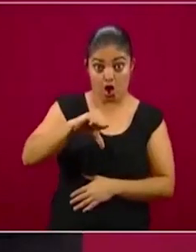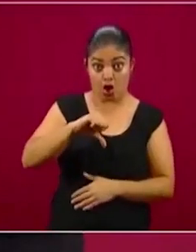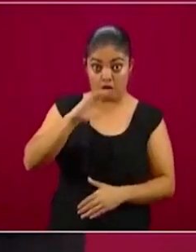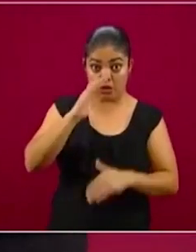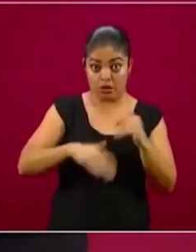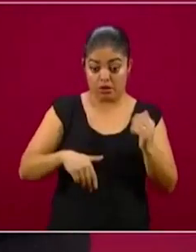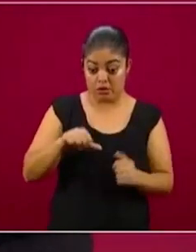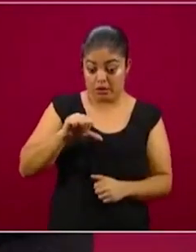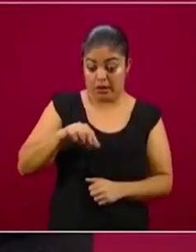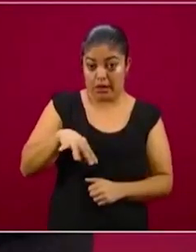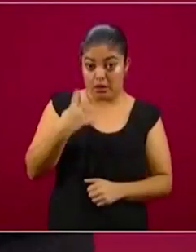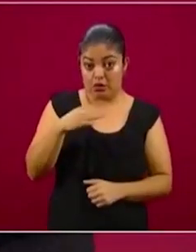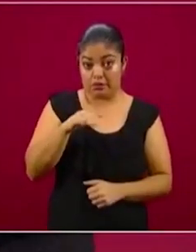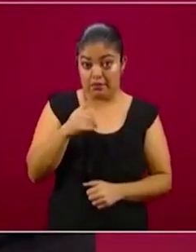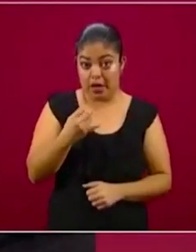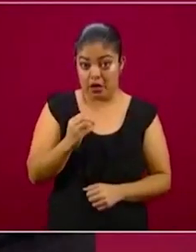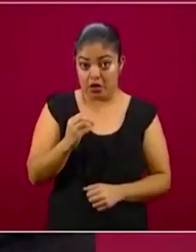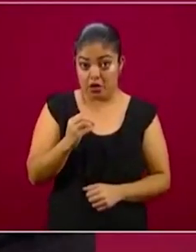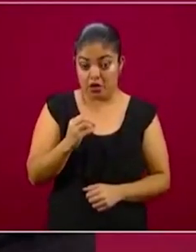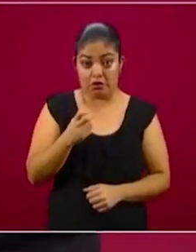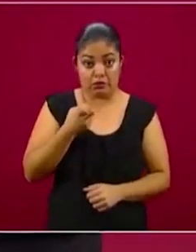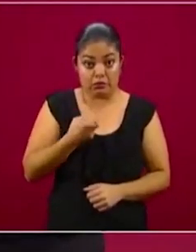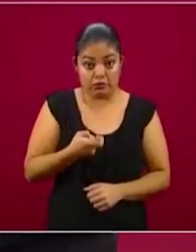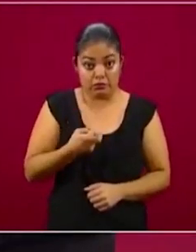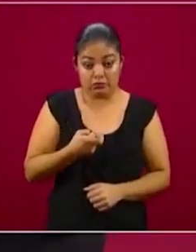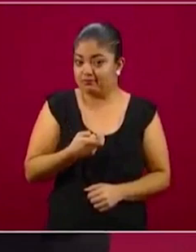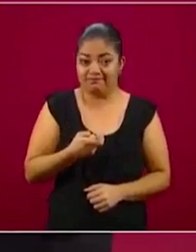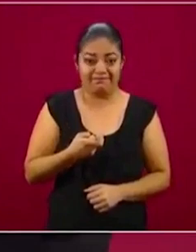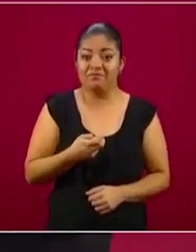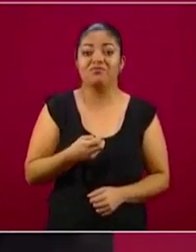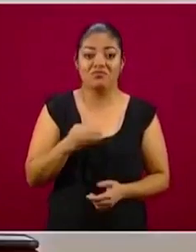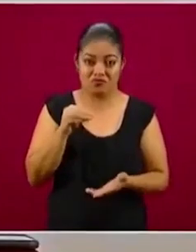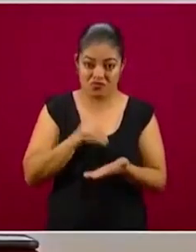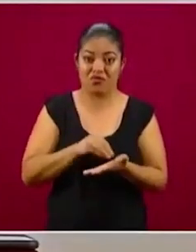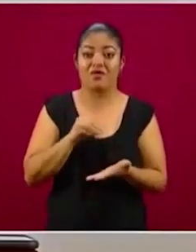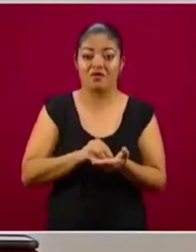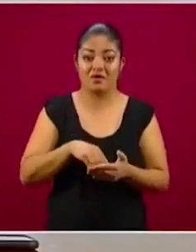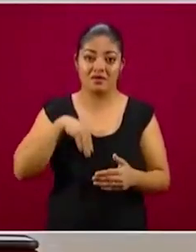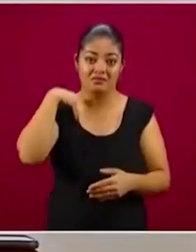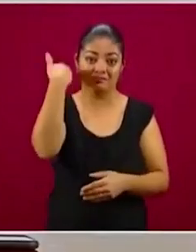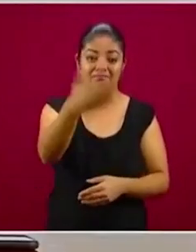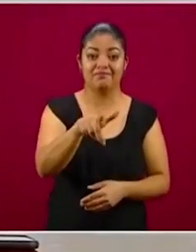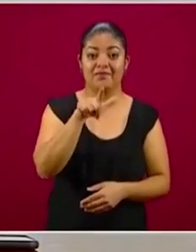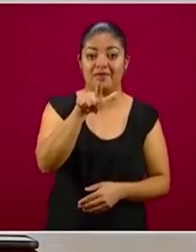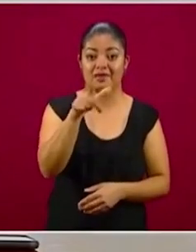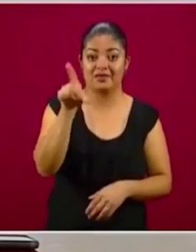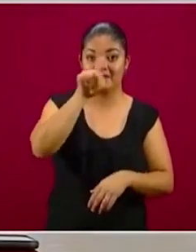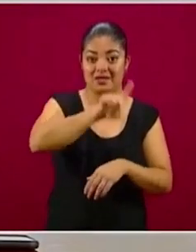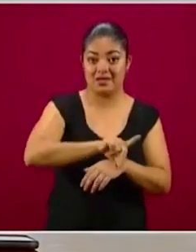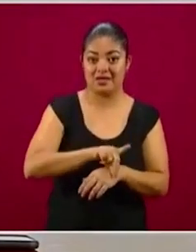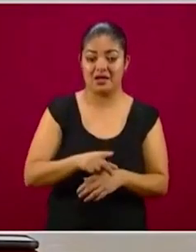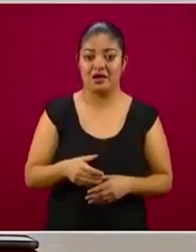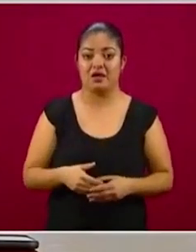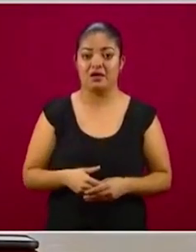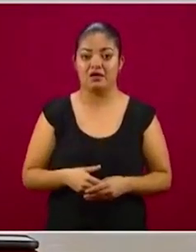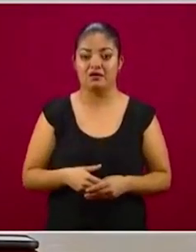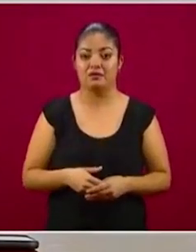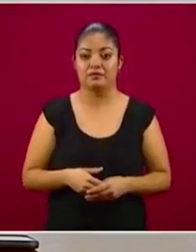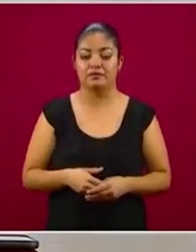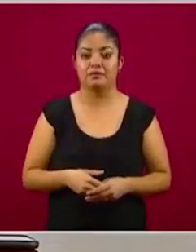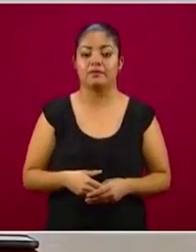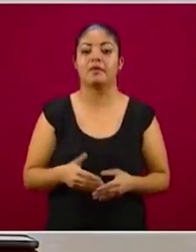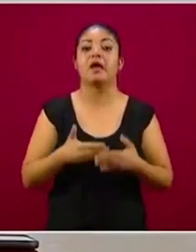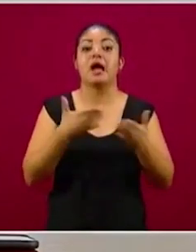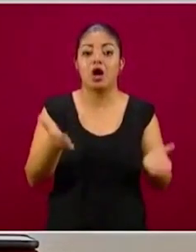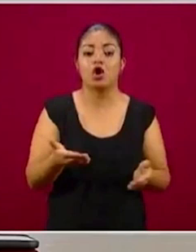hoy 14 de mayo la Jornada Nacional de Sana Distancia, nos quedan todavía 17 días. Y entrando al